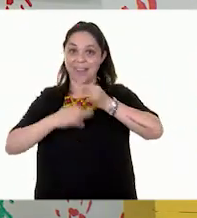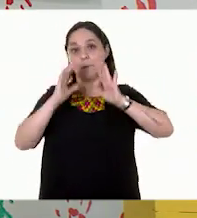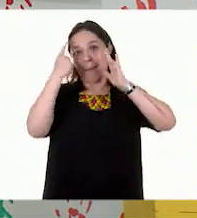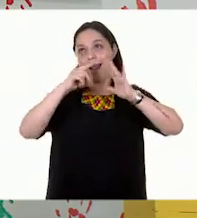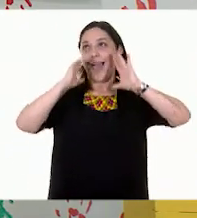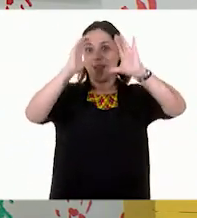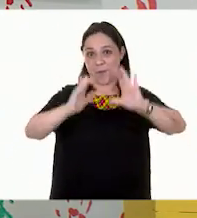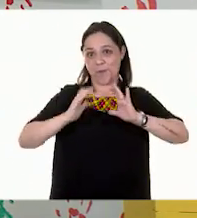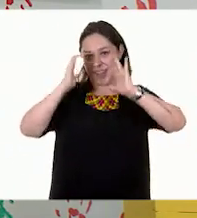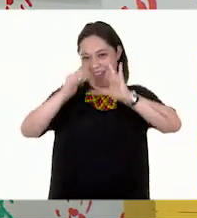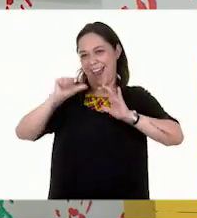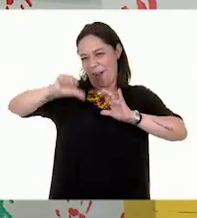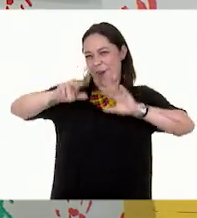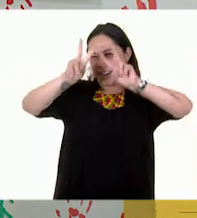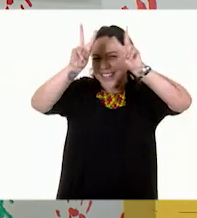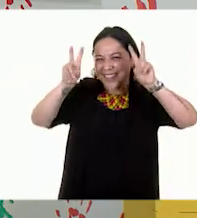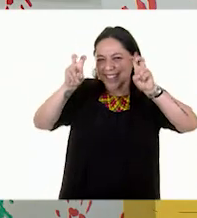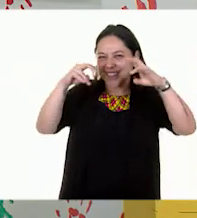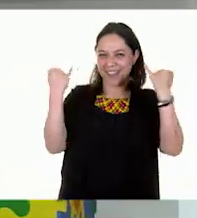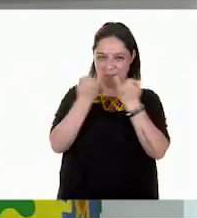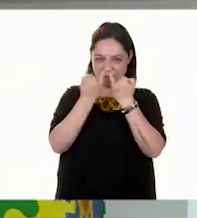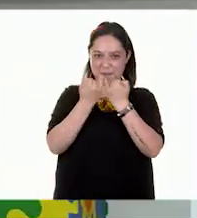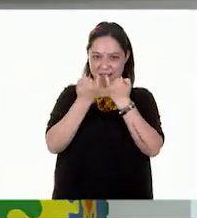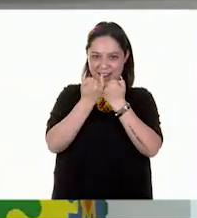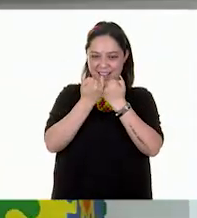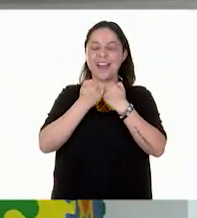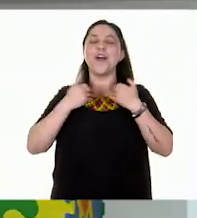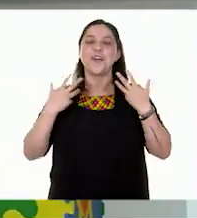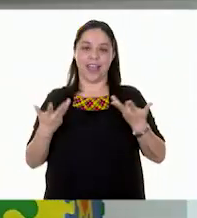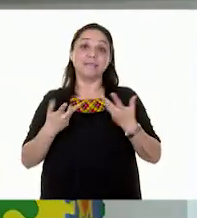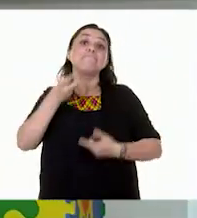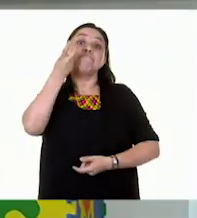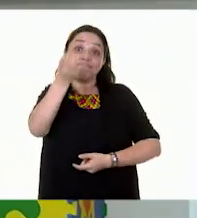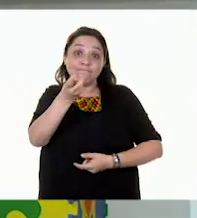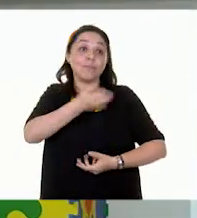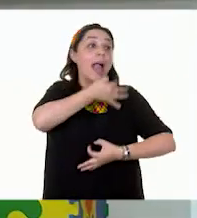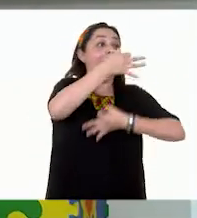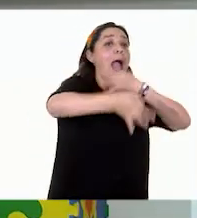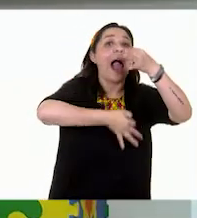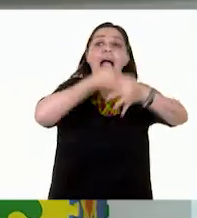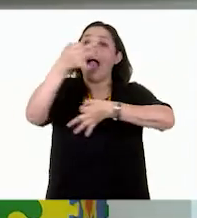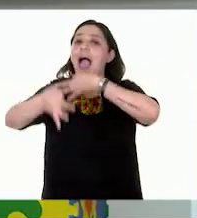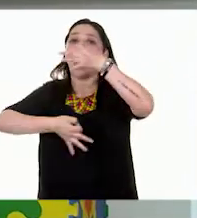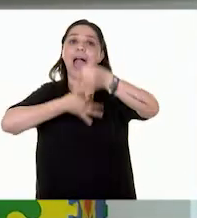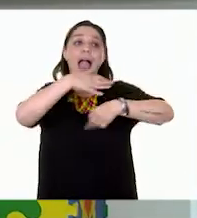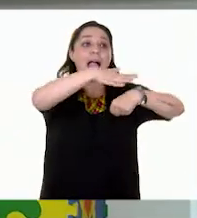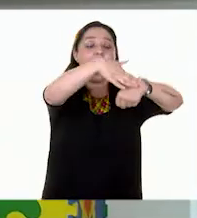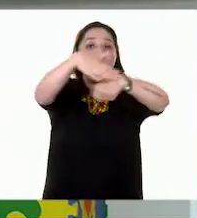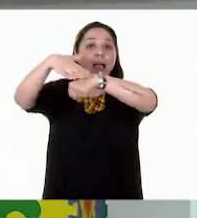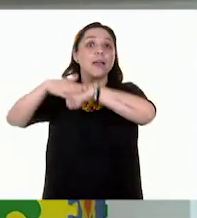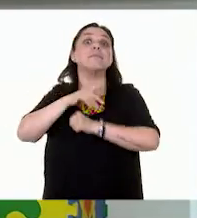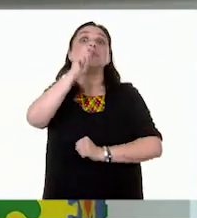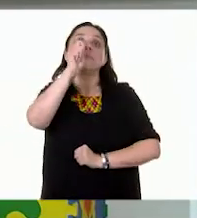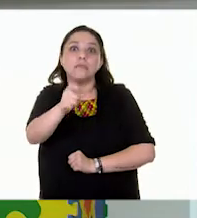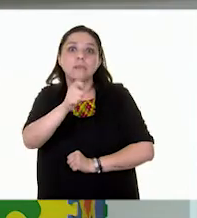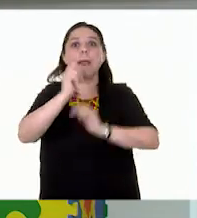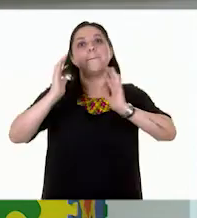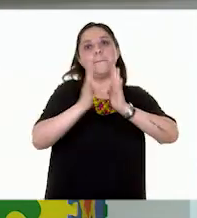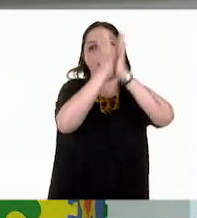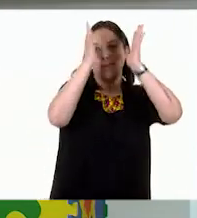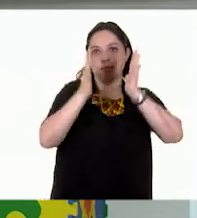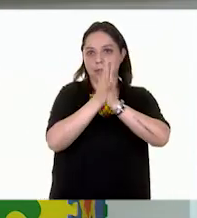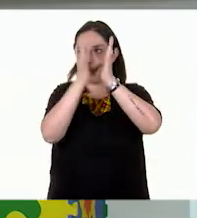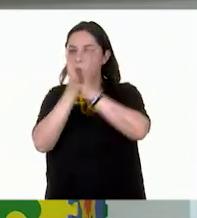de nuestra clase. ¿Qué te parece, Erick? Es verdad, maestra. Una campaña es una forma de organizarnos, de participar,